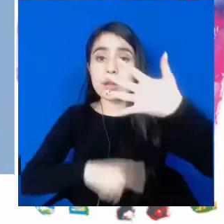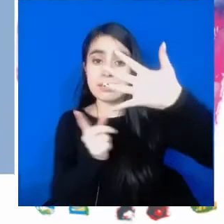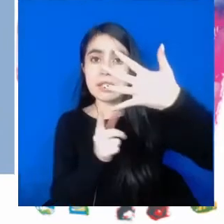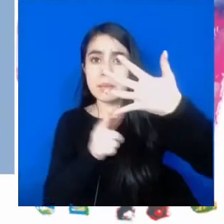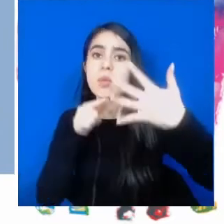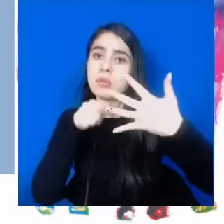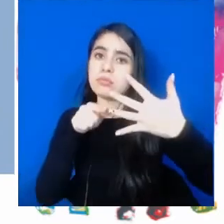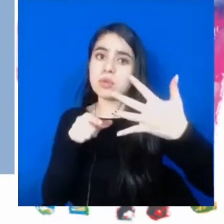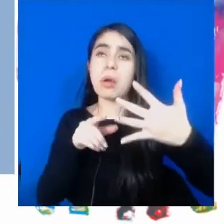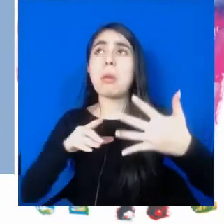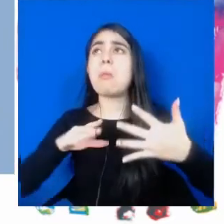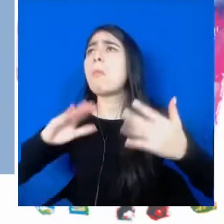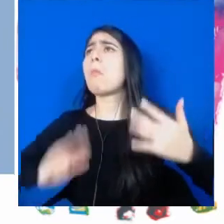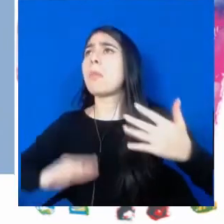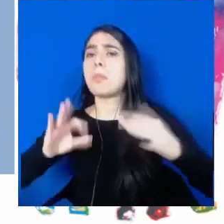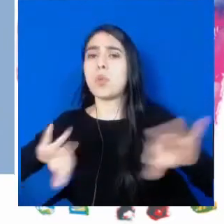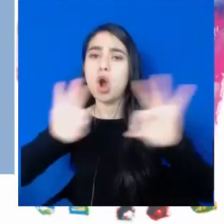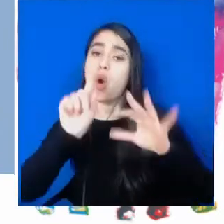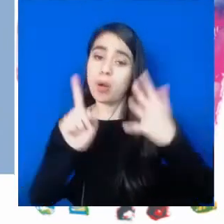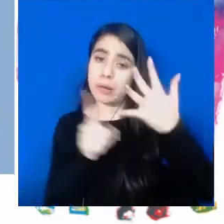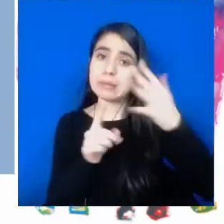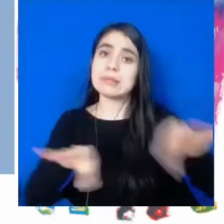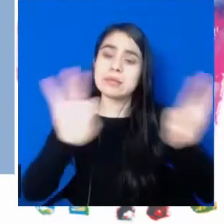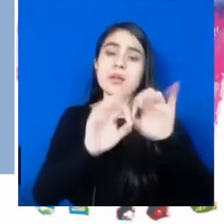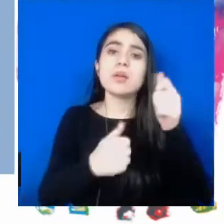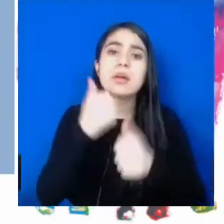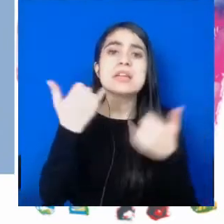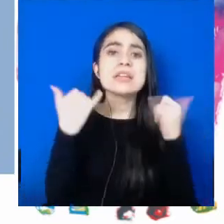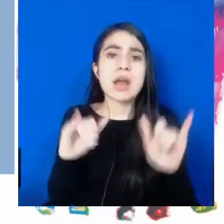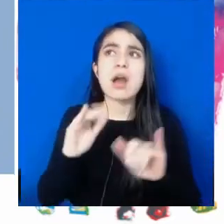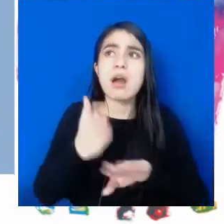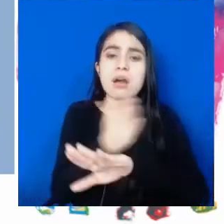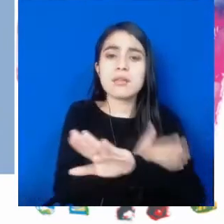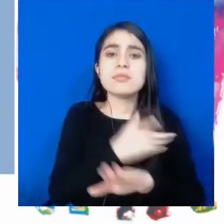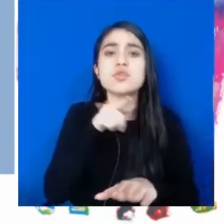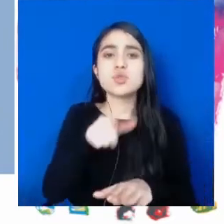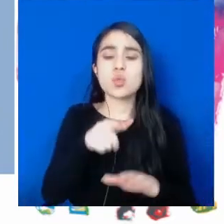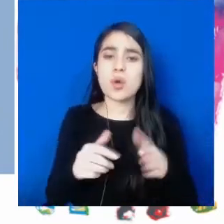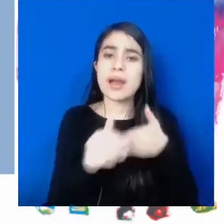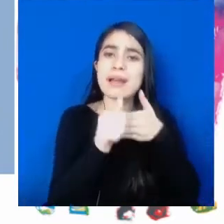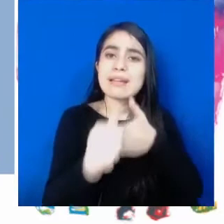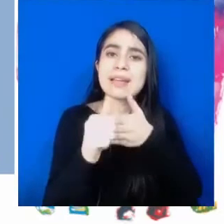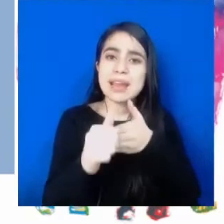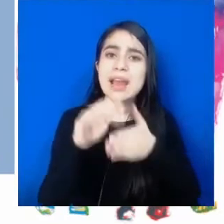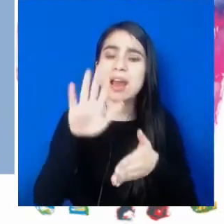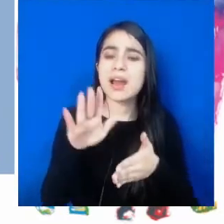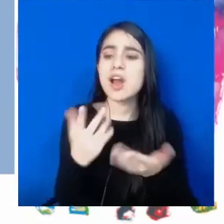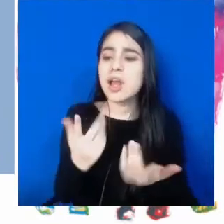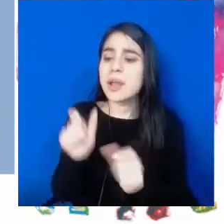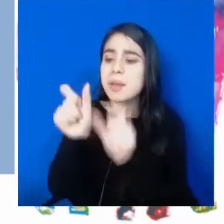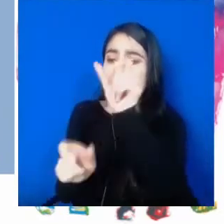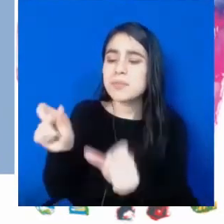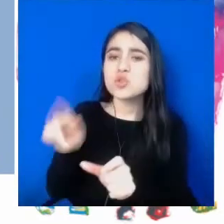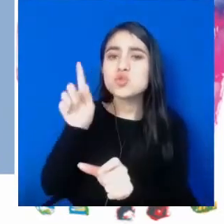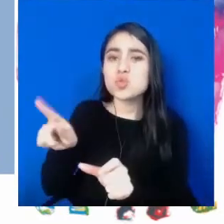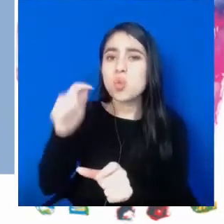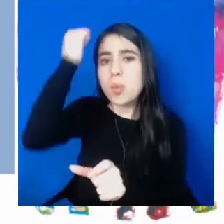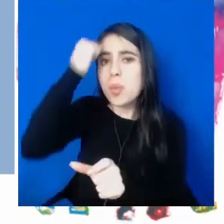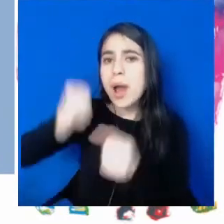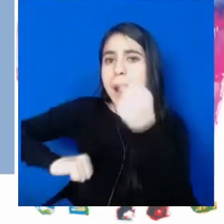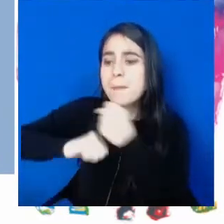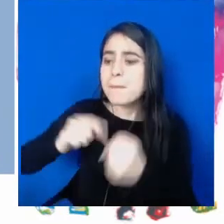último, pero no menos importante, logramos realizar la socialización de la guía de los perfiles